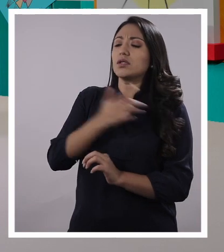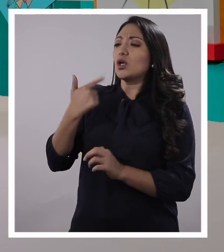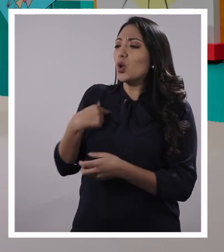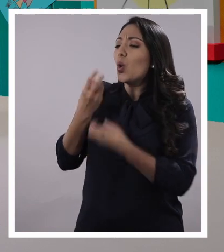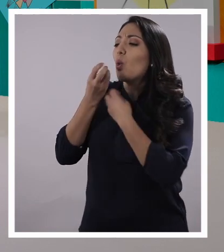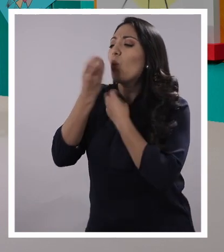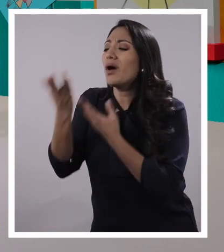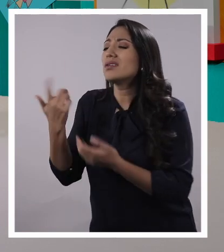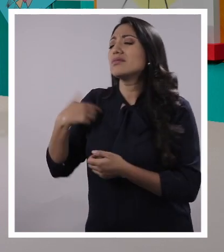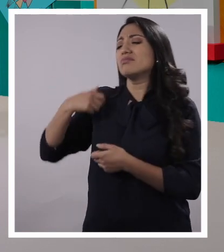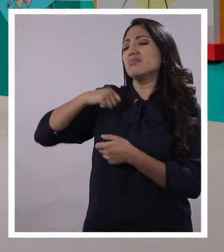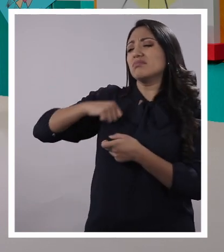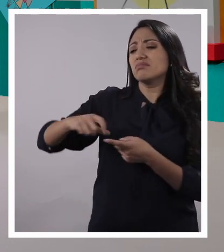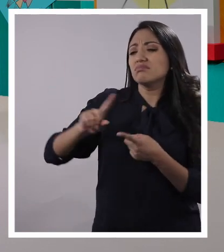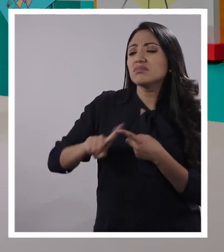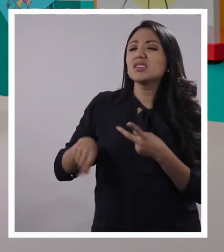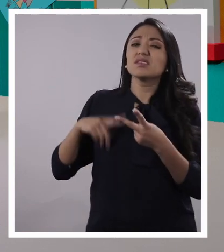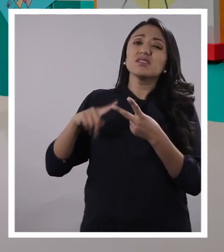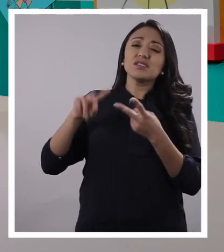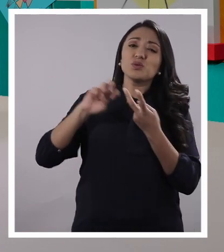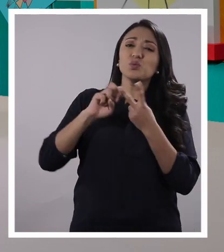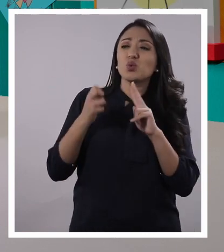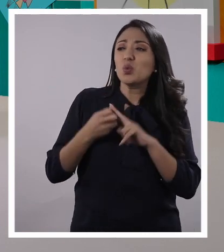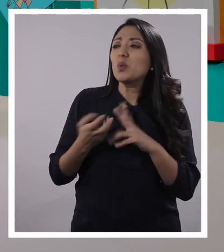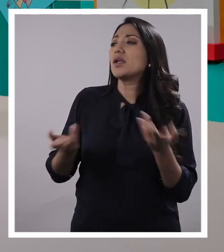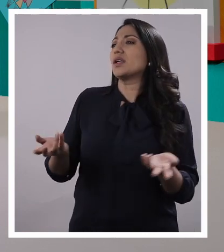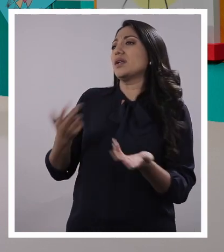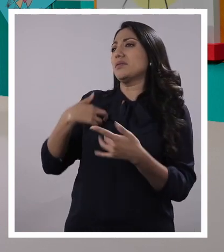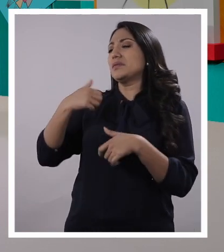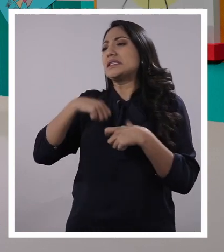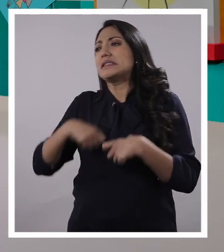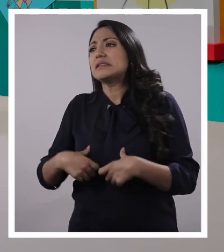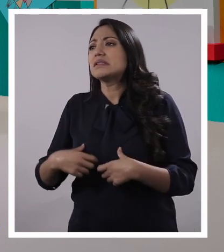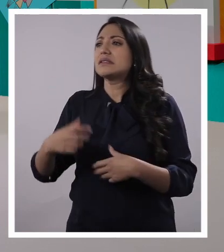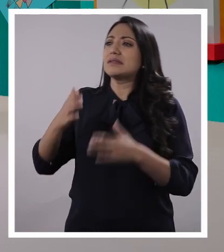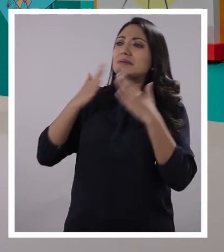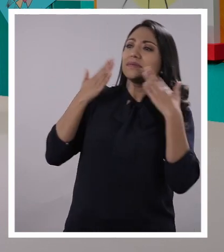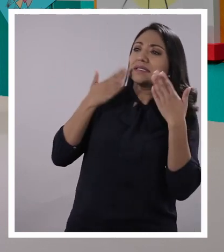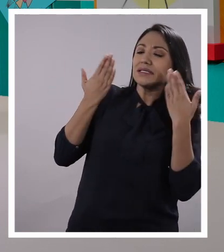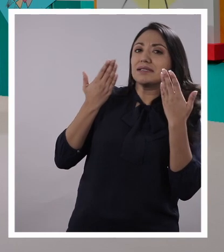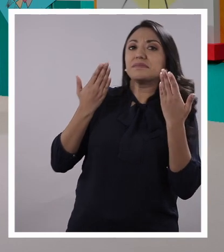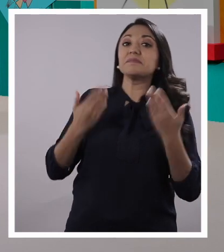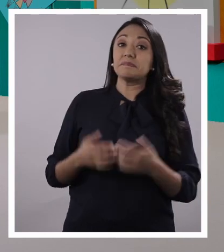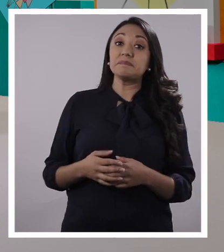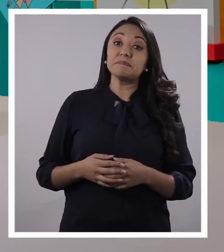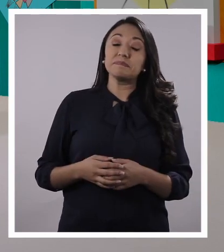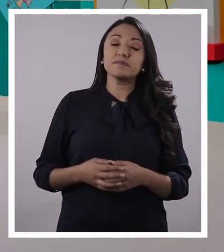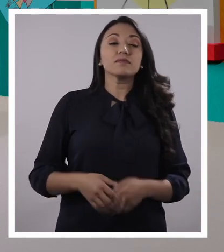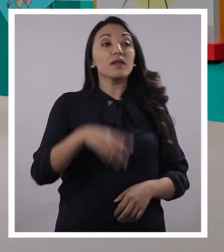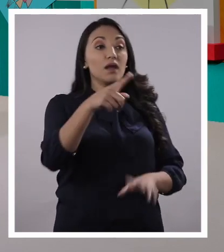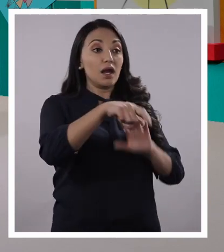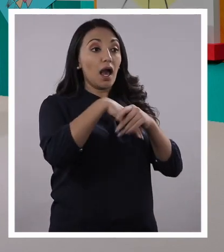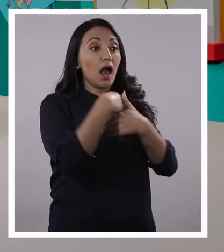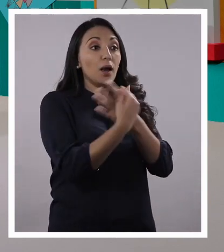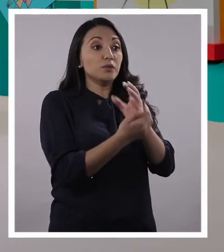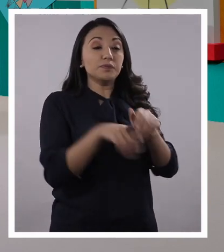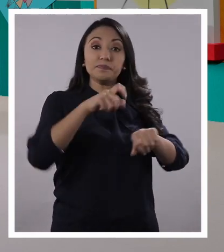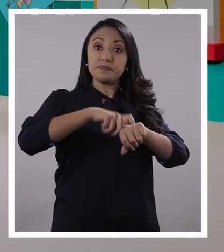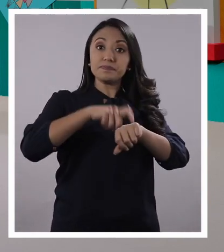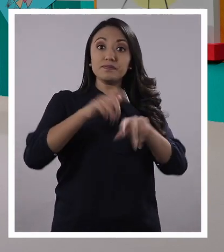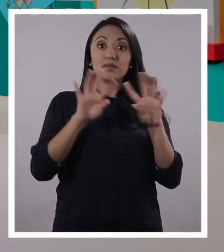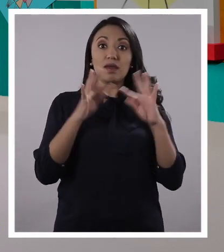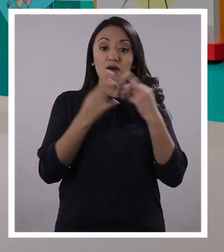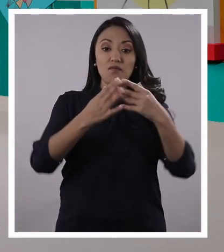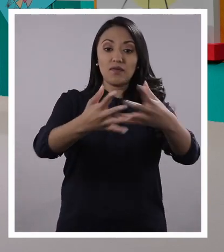les cuento mis problemas o también las cosas bonitas que me han pasado. Exacto. Hay que aprovechar cada uno de los momentos que nosotros tenemos en casa con